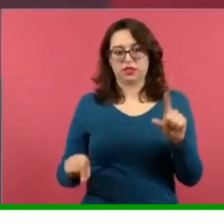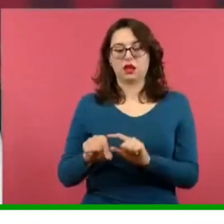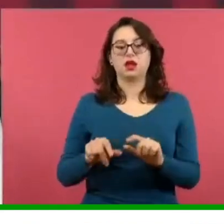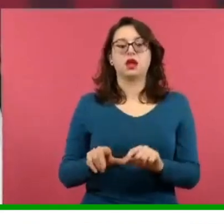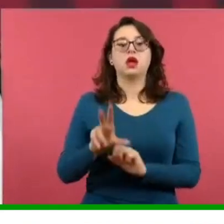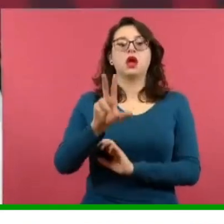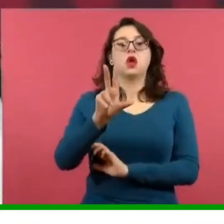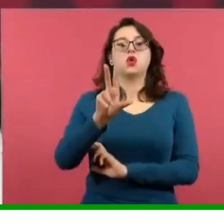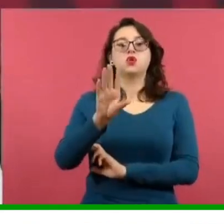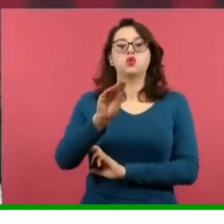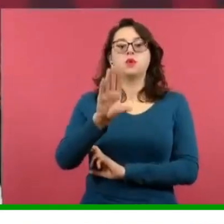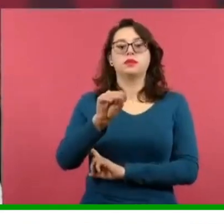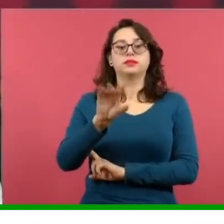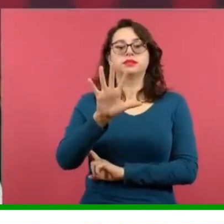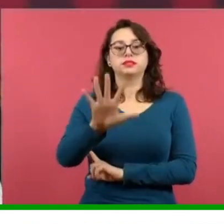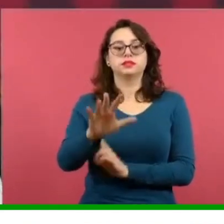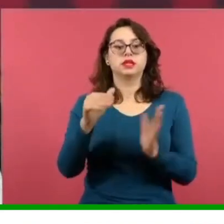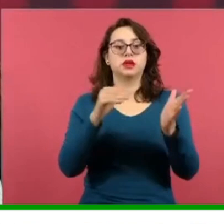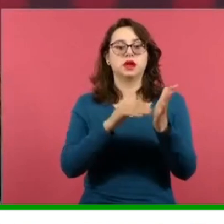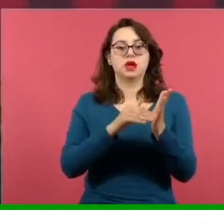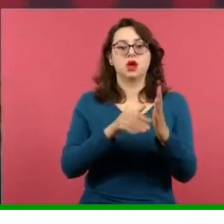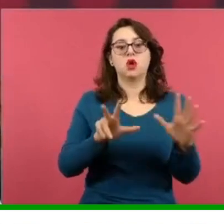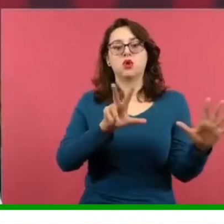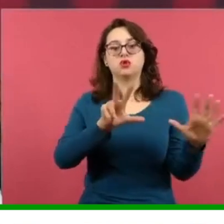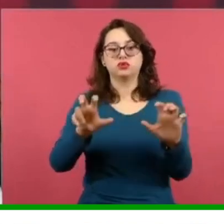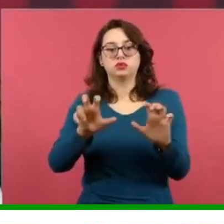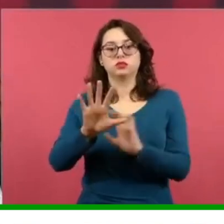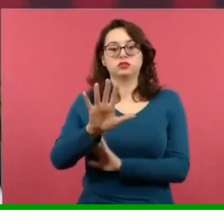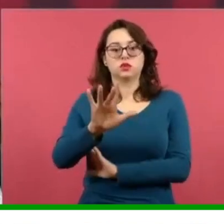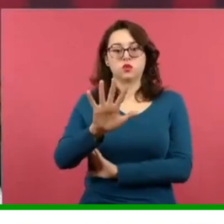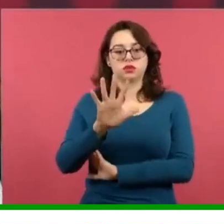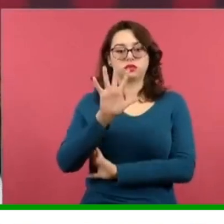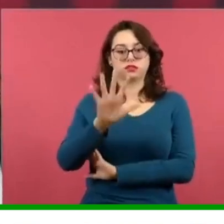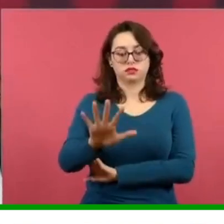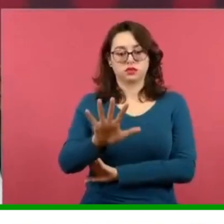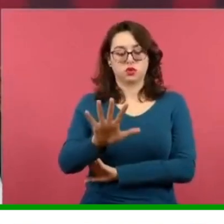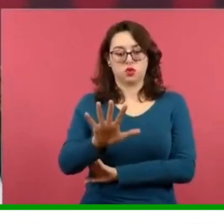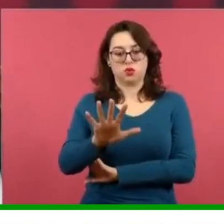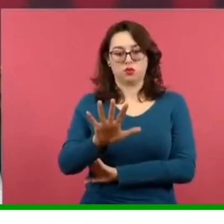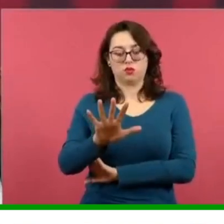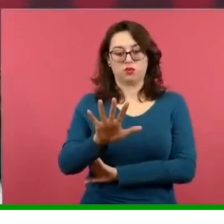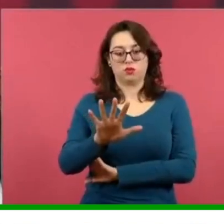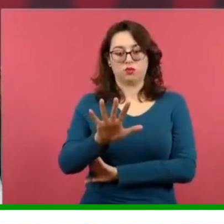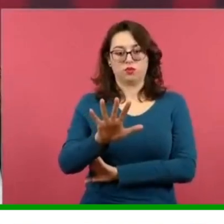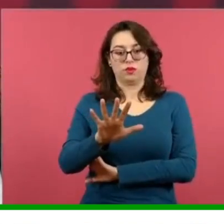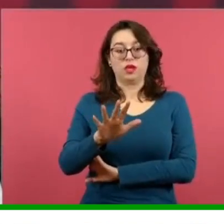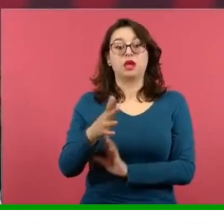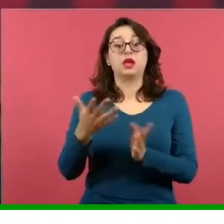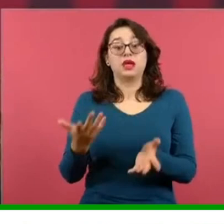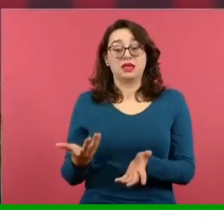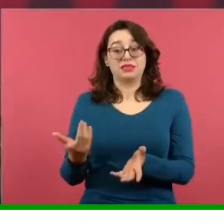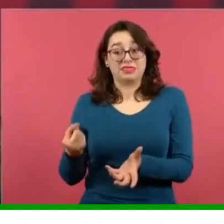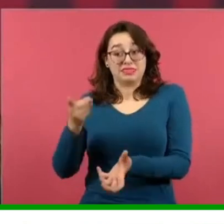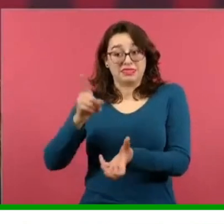95 mil 855 en todo el país escuelas